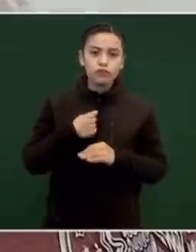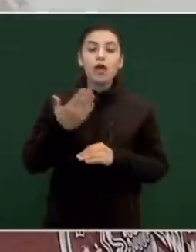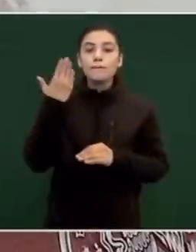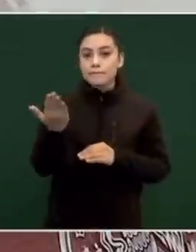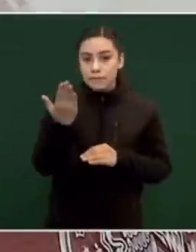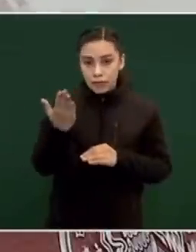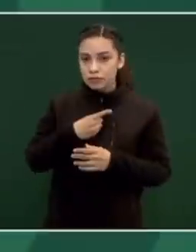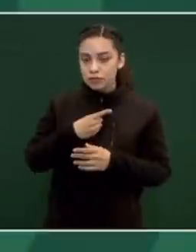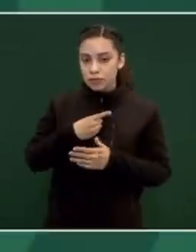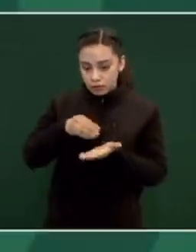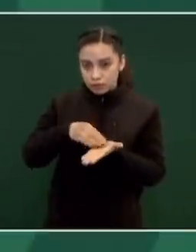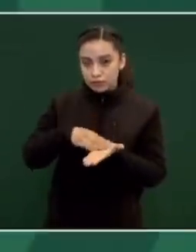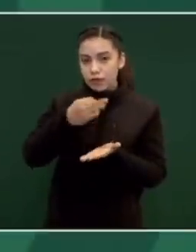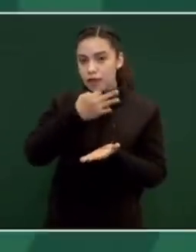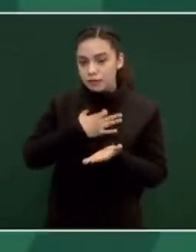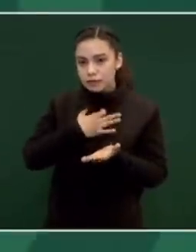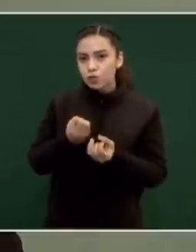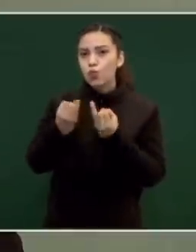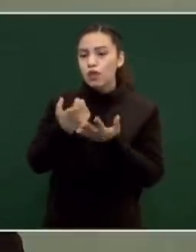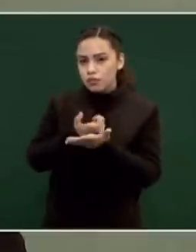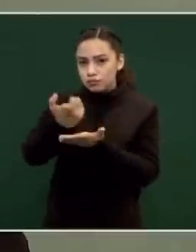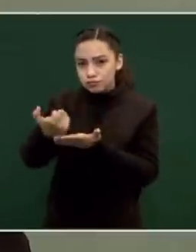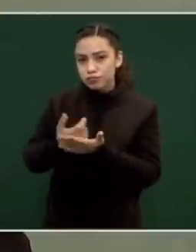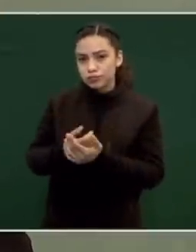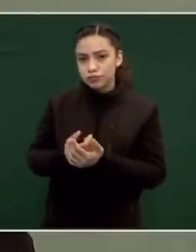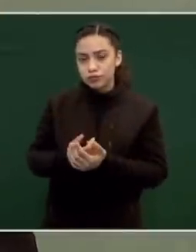cuánto gana? Ayer contestó, por fin.